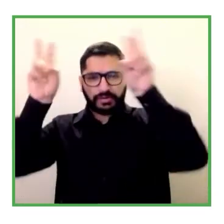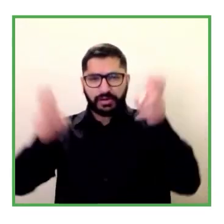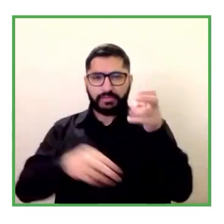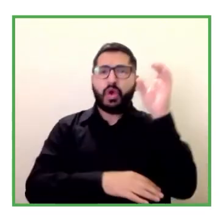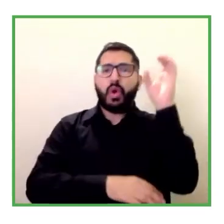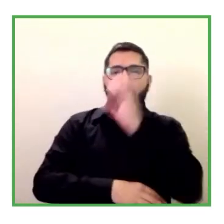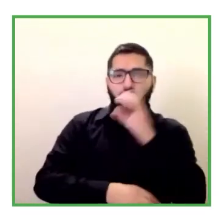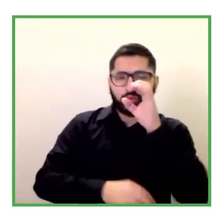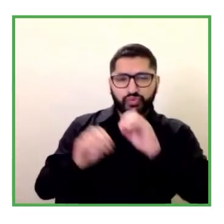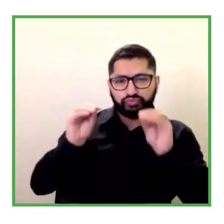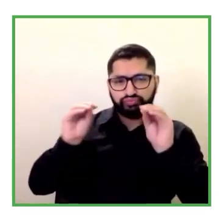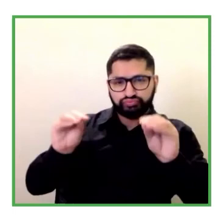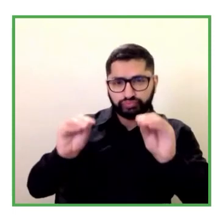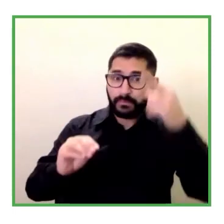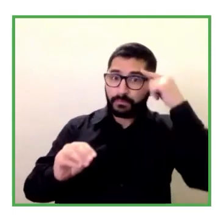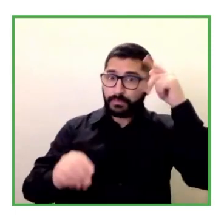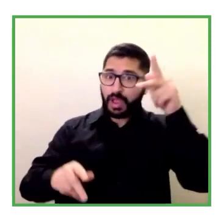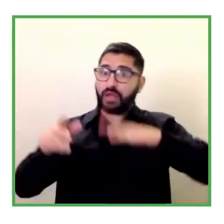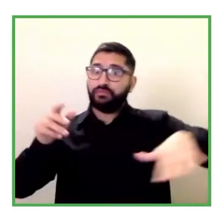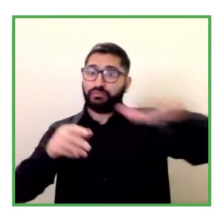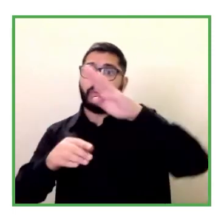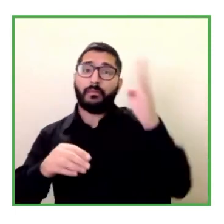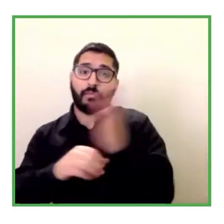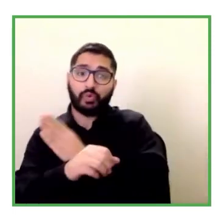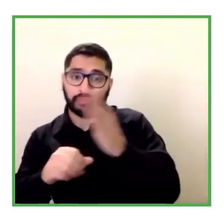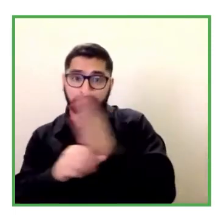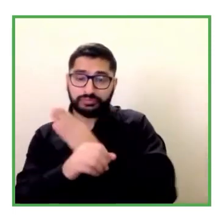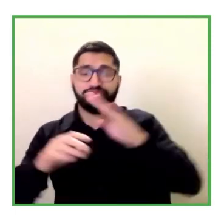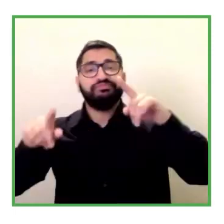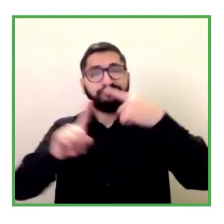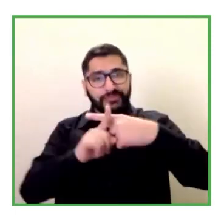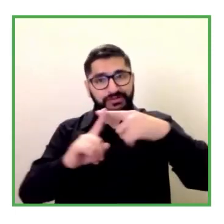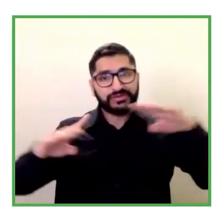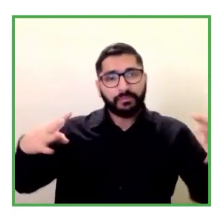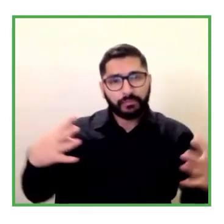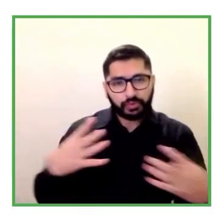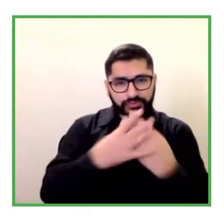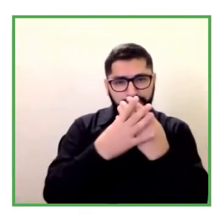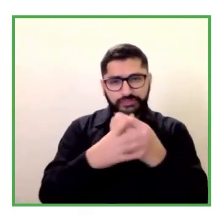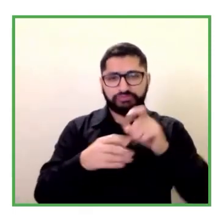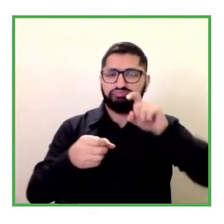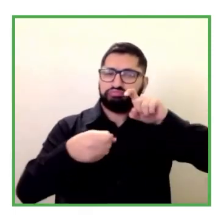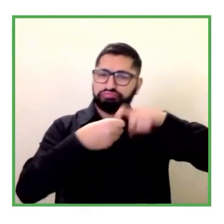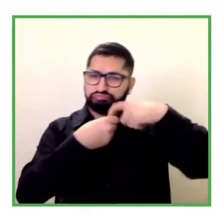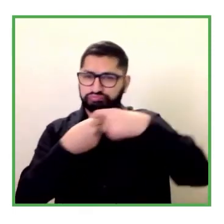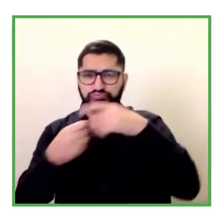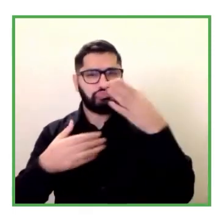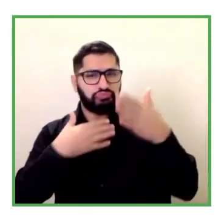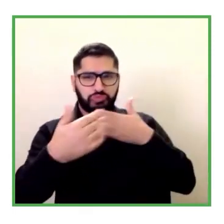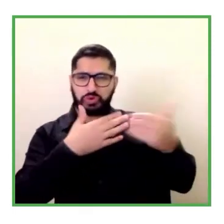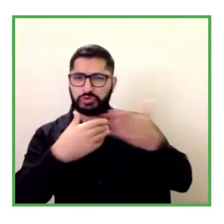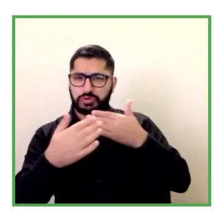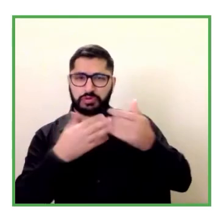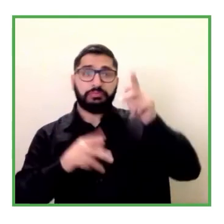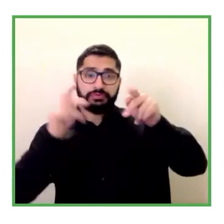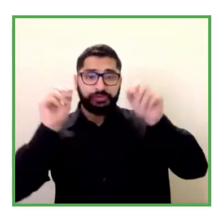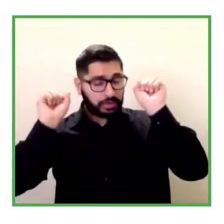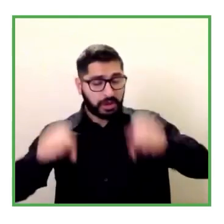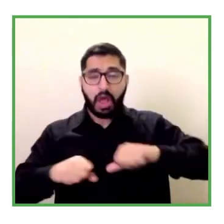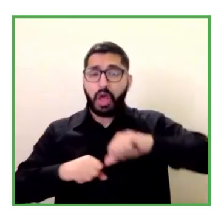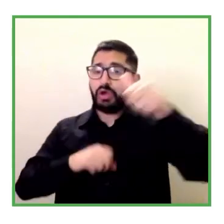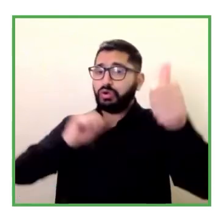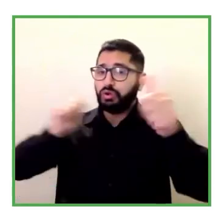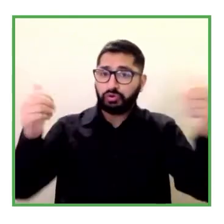o no la comunidad de prácticas inclusivas es otra herramienta que hemos puesto en marcha en el cual se vinculan de manera abierta empresas que